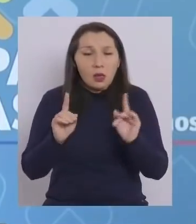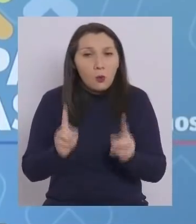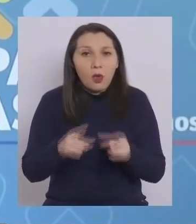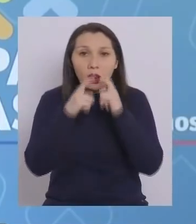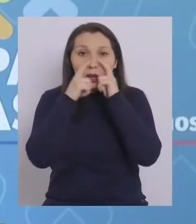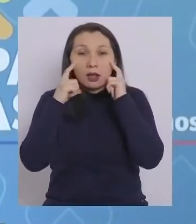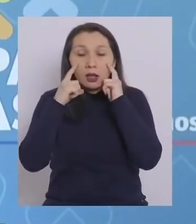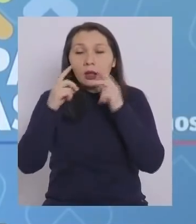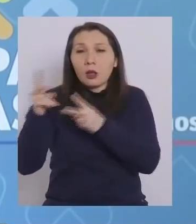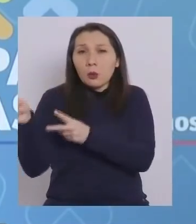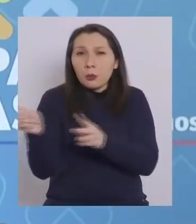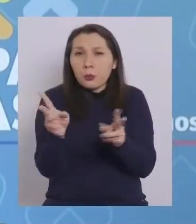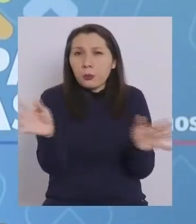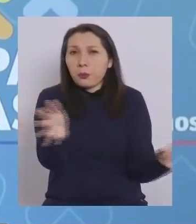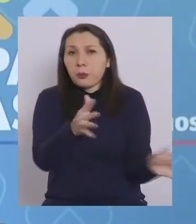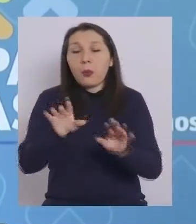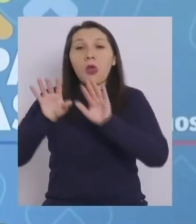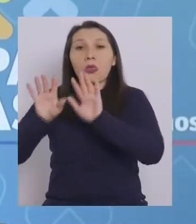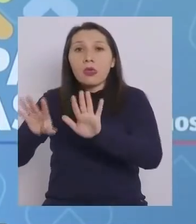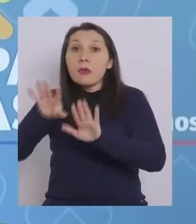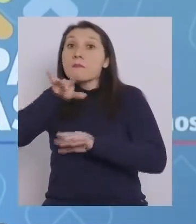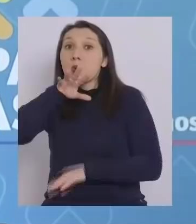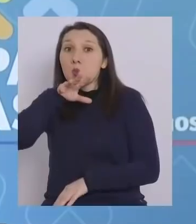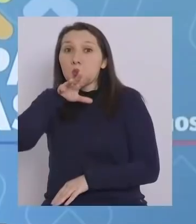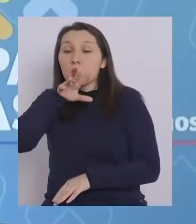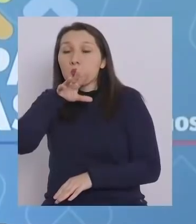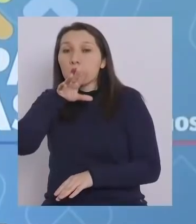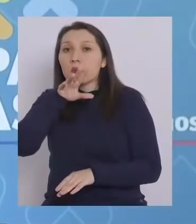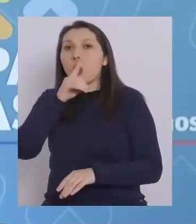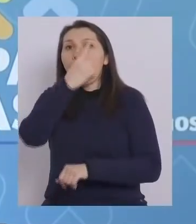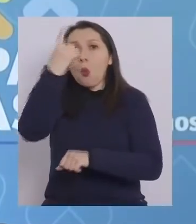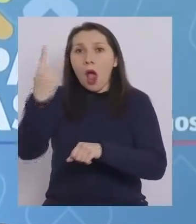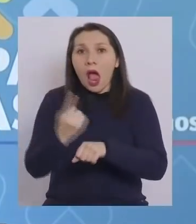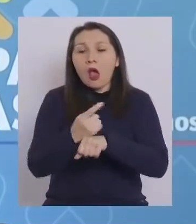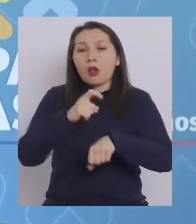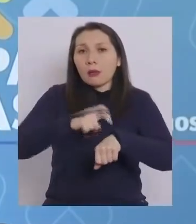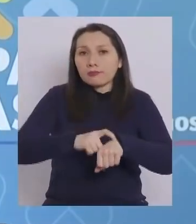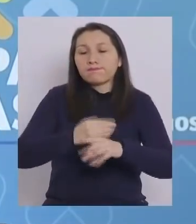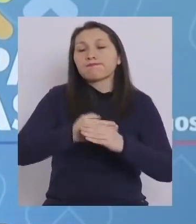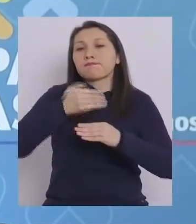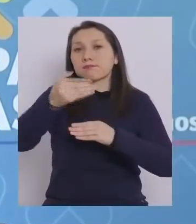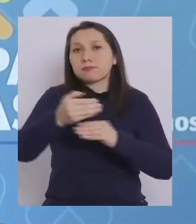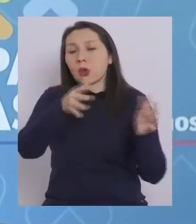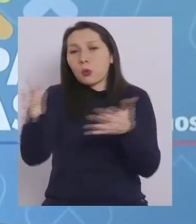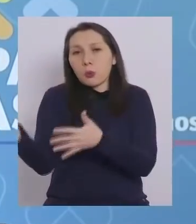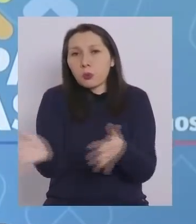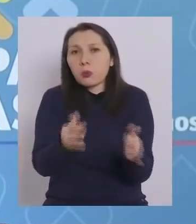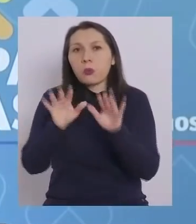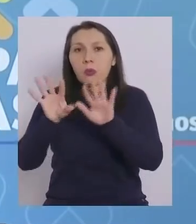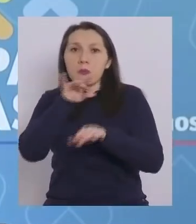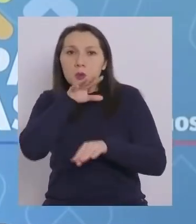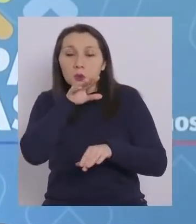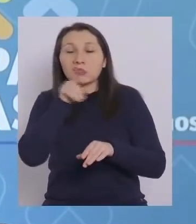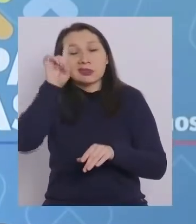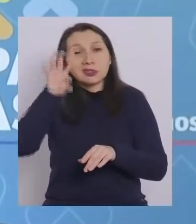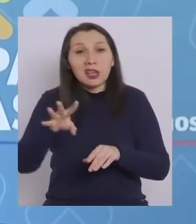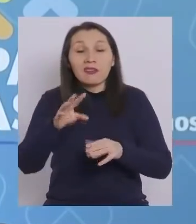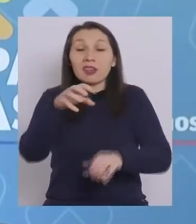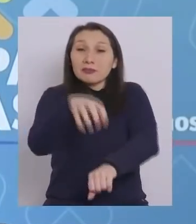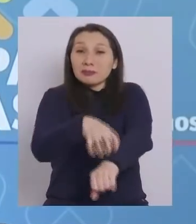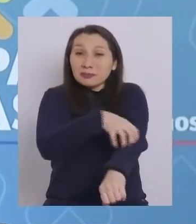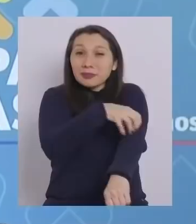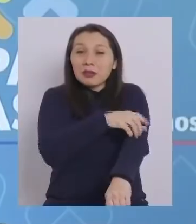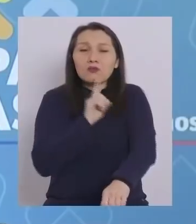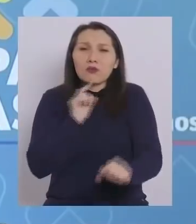La ventilación, 10 minutos a cada hora del día. Sabemos que en esas regiones hay frío, pero es muy